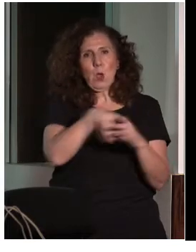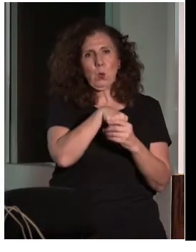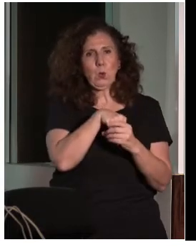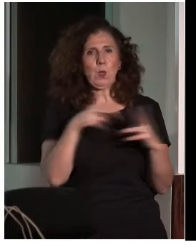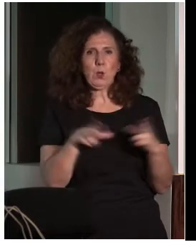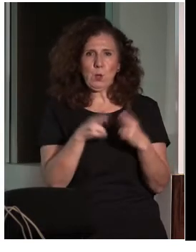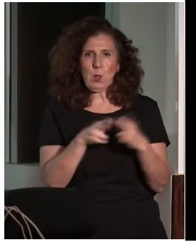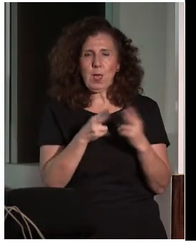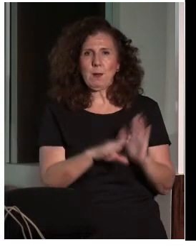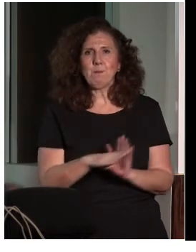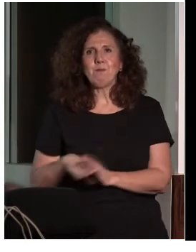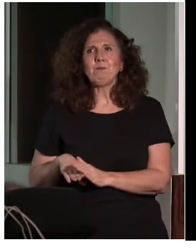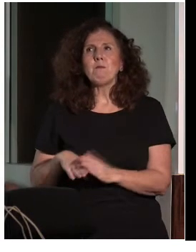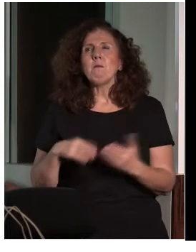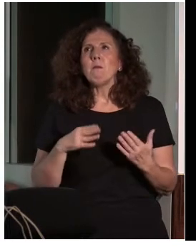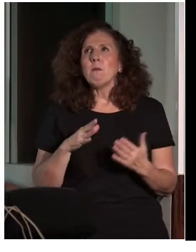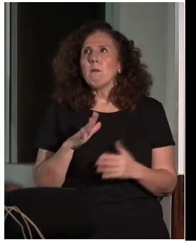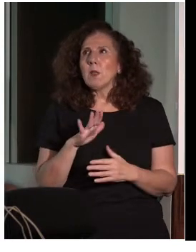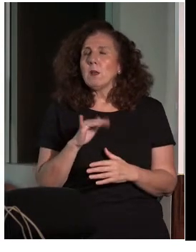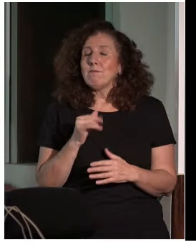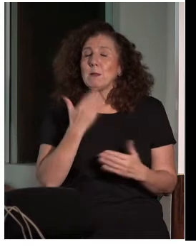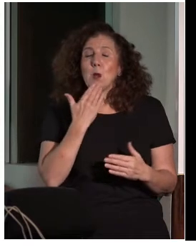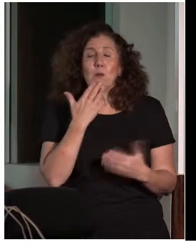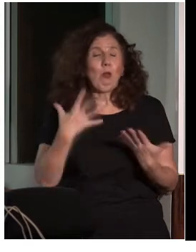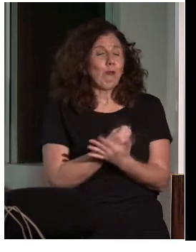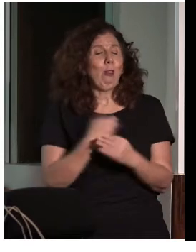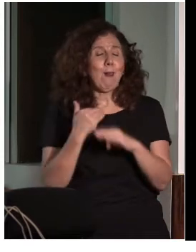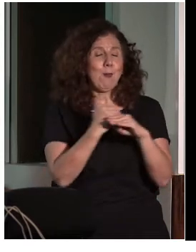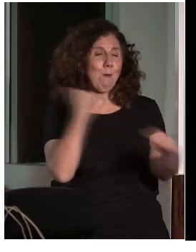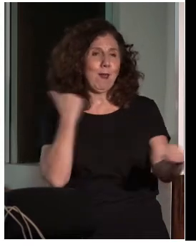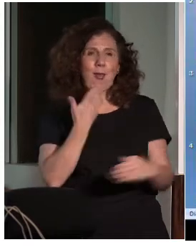Y la diferencia es una cualidad del ser. Si todos fuéramos iguales, menudo aburrimiento.